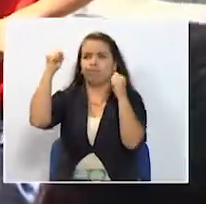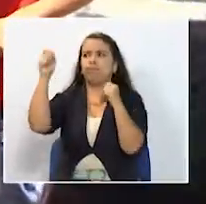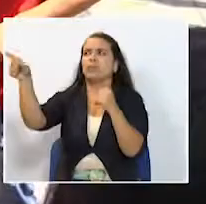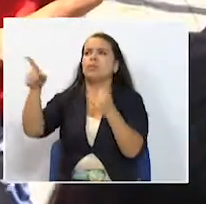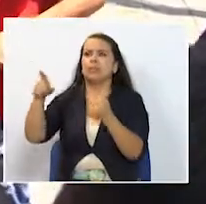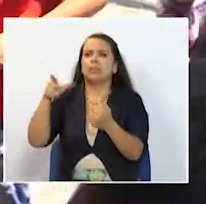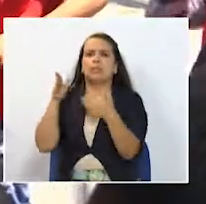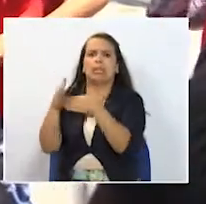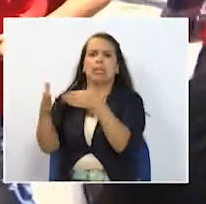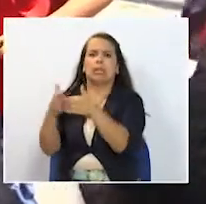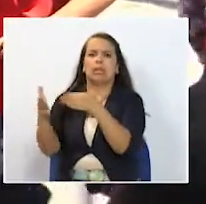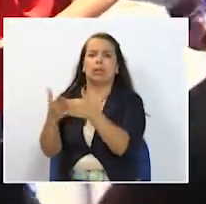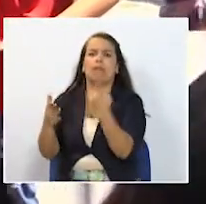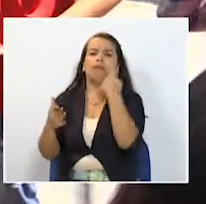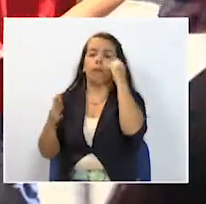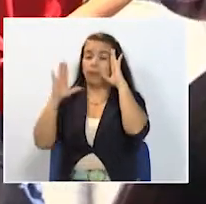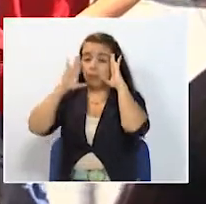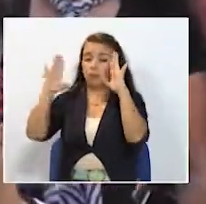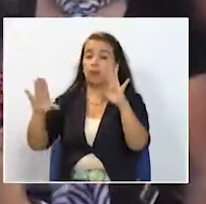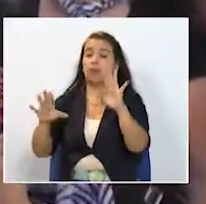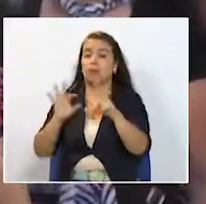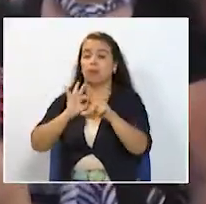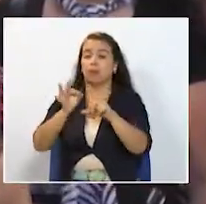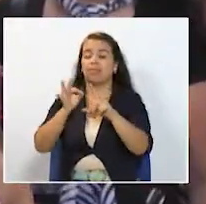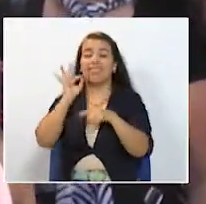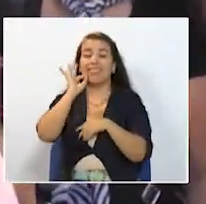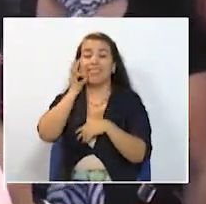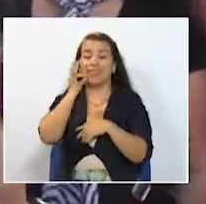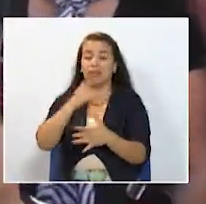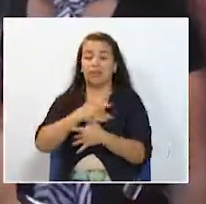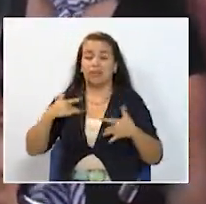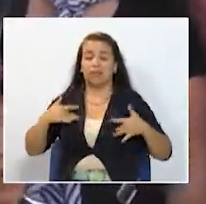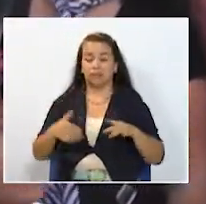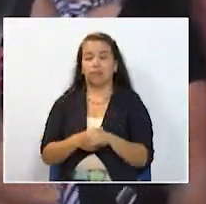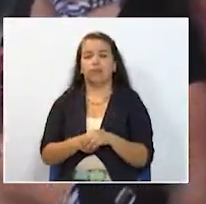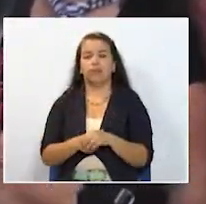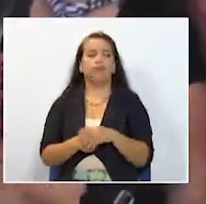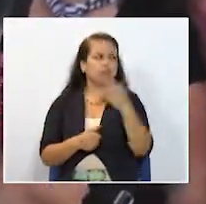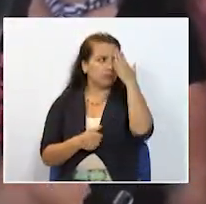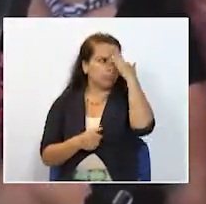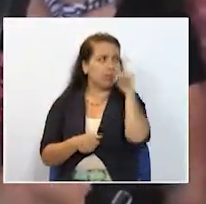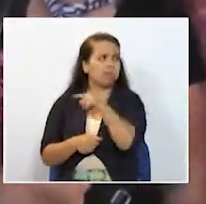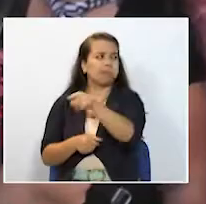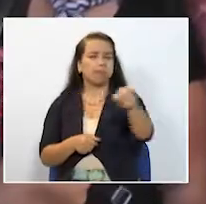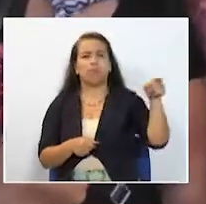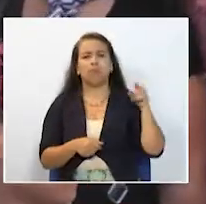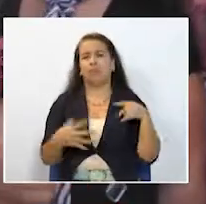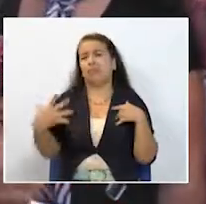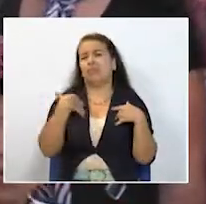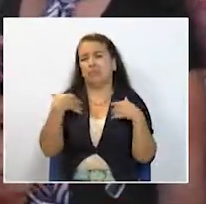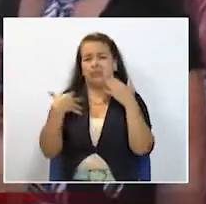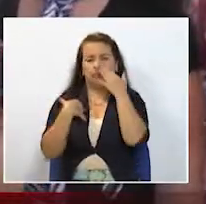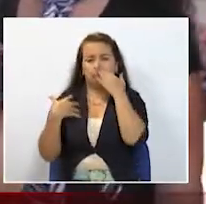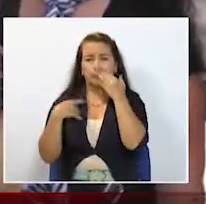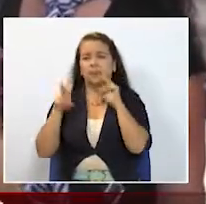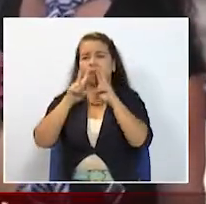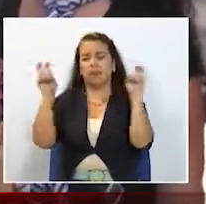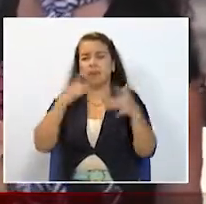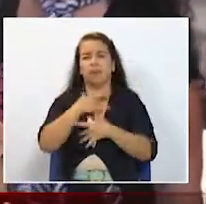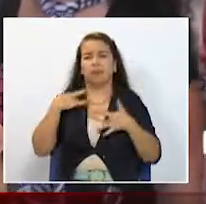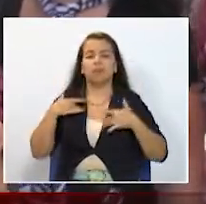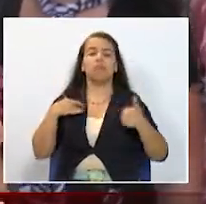en las denuncias por la falta de atención de la EPS Como es de público conocimiento las quejas en cuanto a tema de salud y